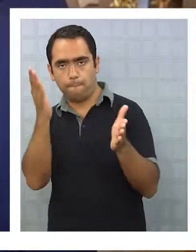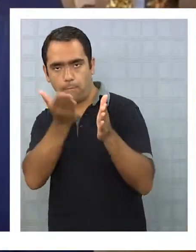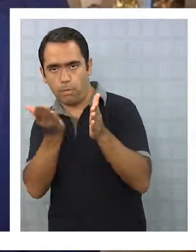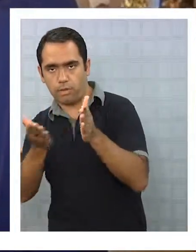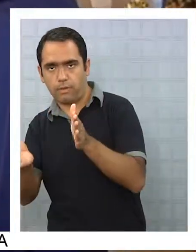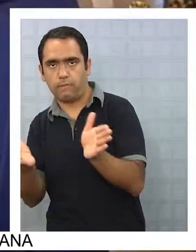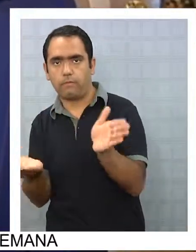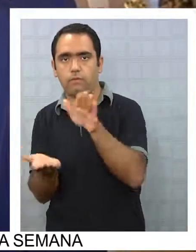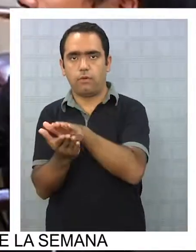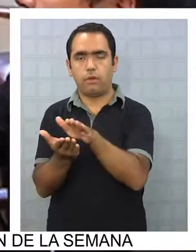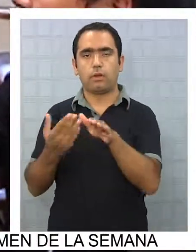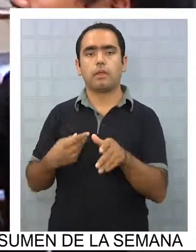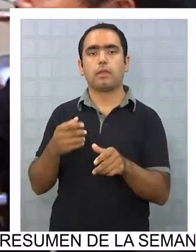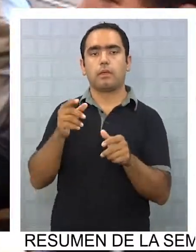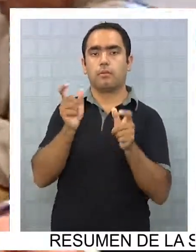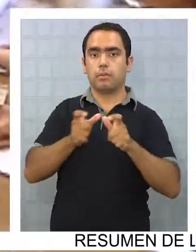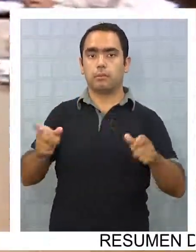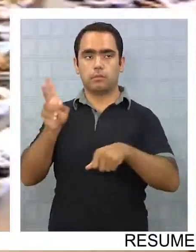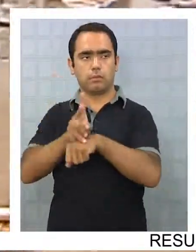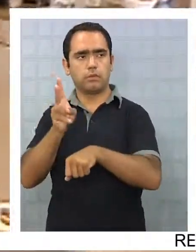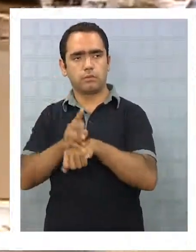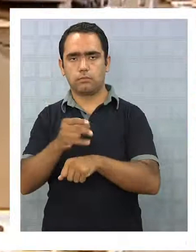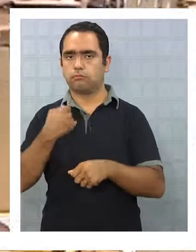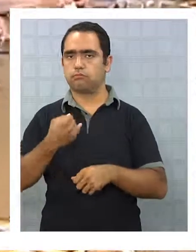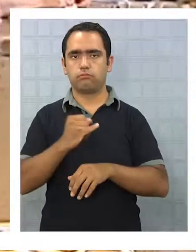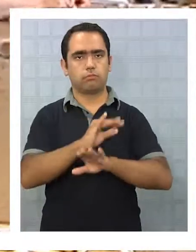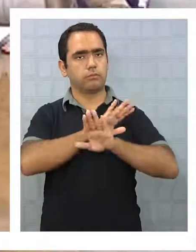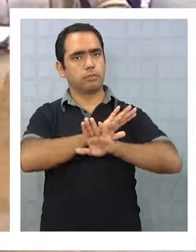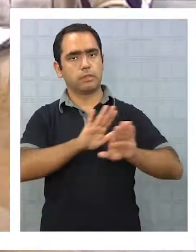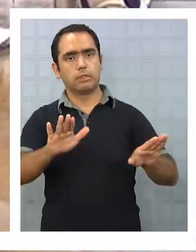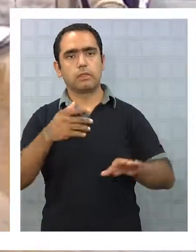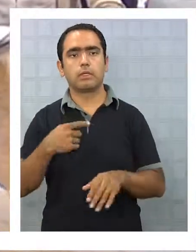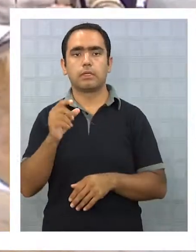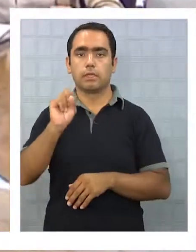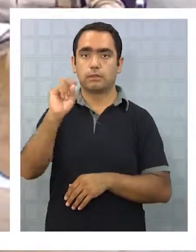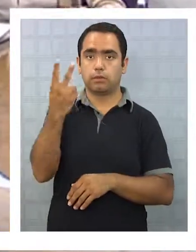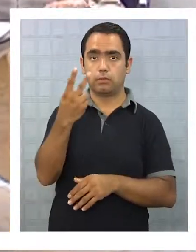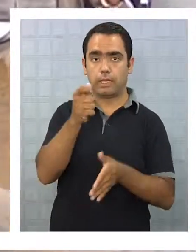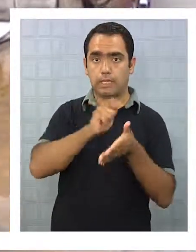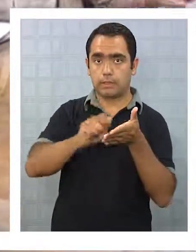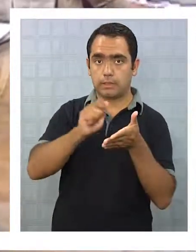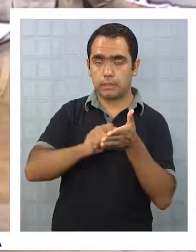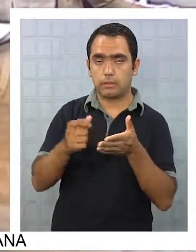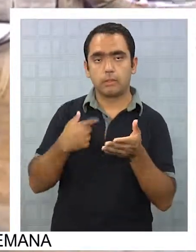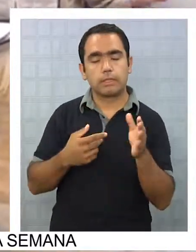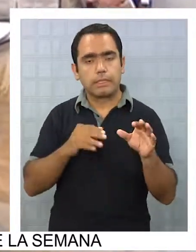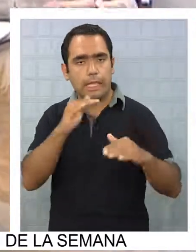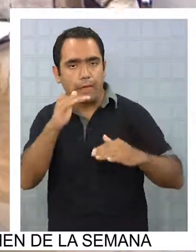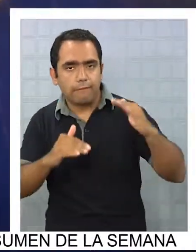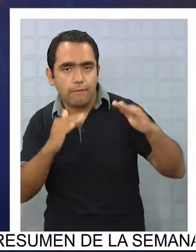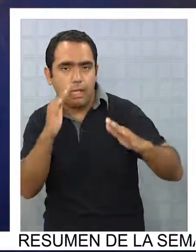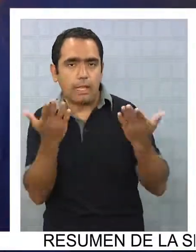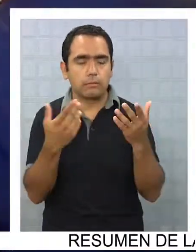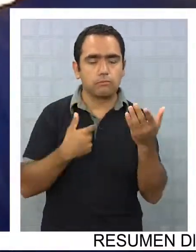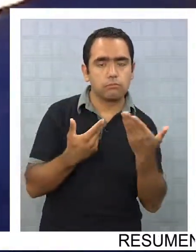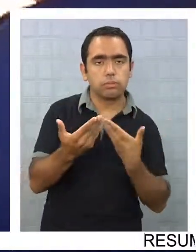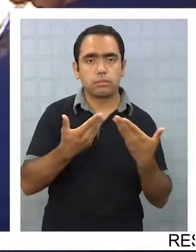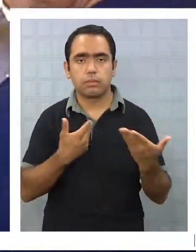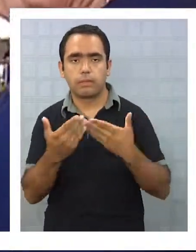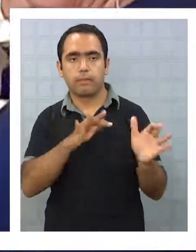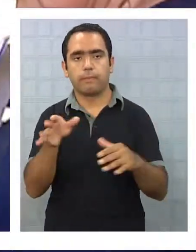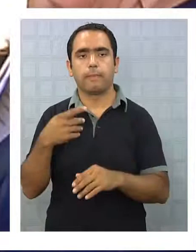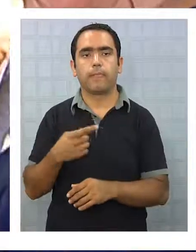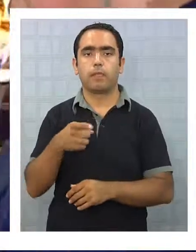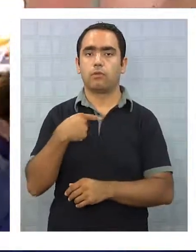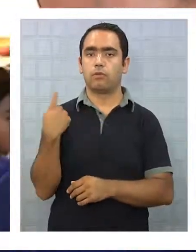fue rechazada por los profesores, pero que según la subsecretaria está todavía en discusión. Para nosotros obviamente es